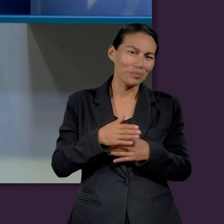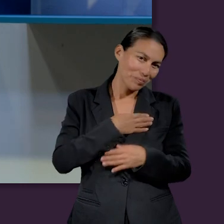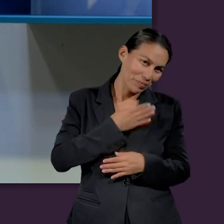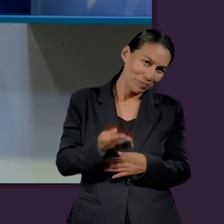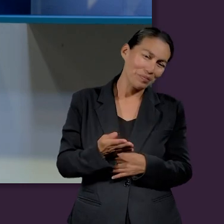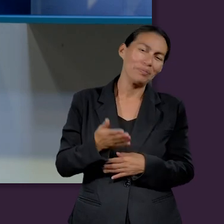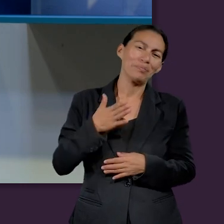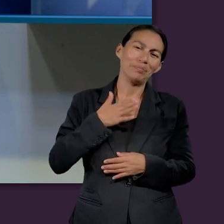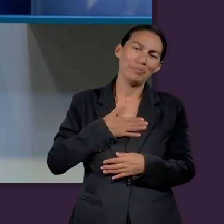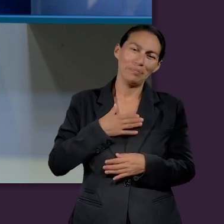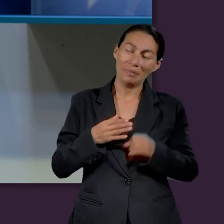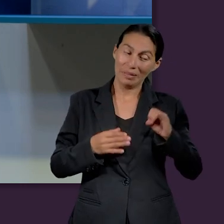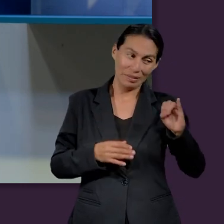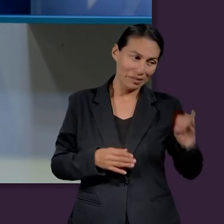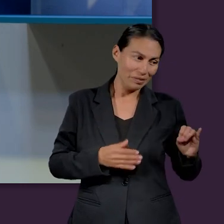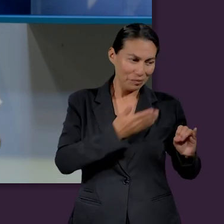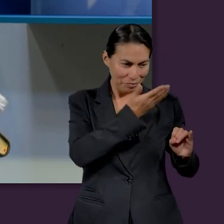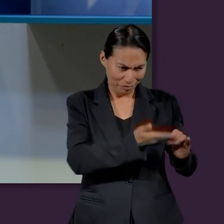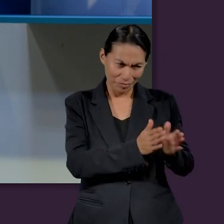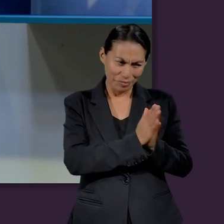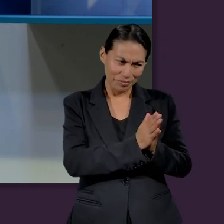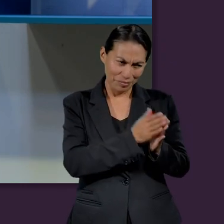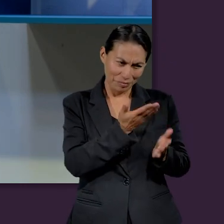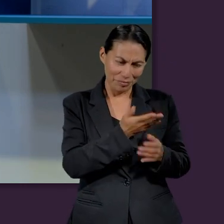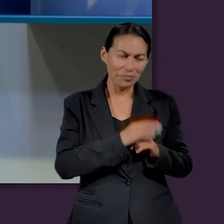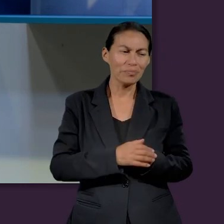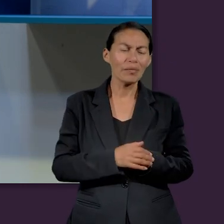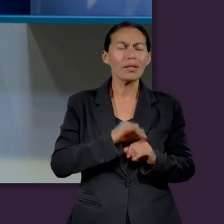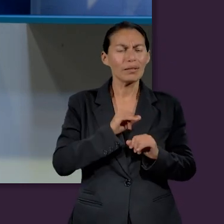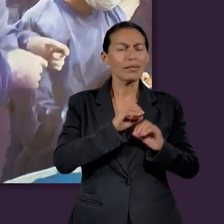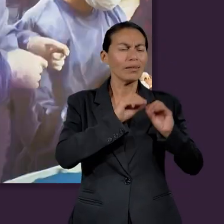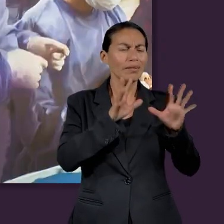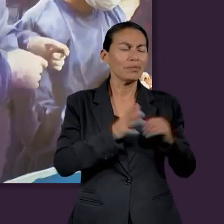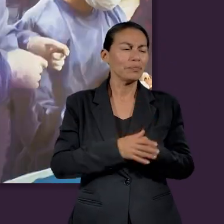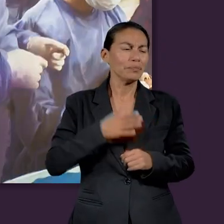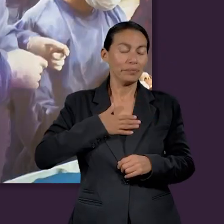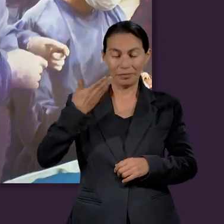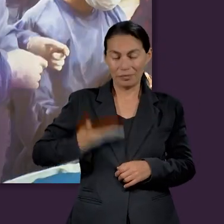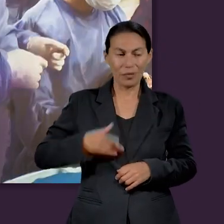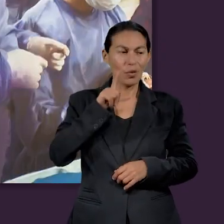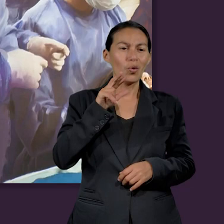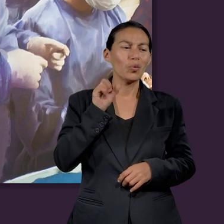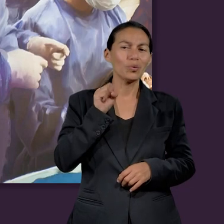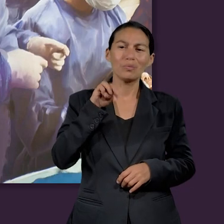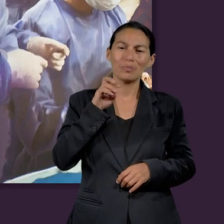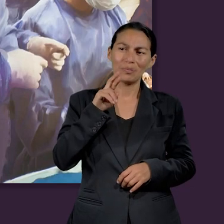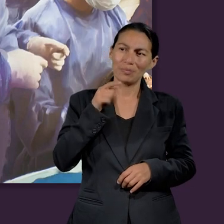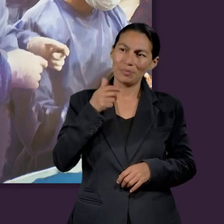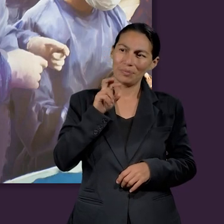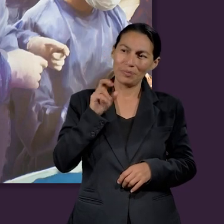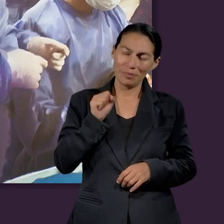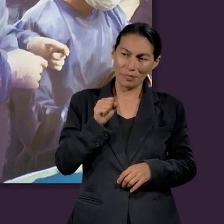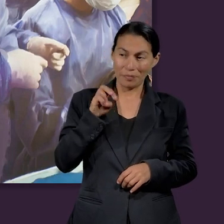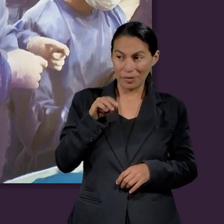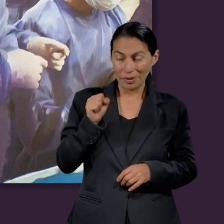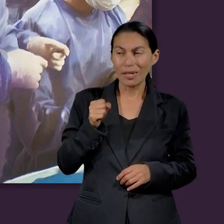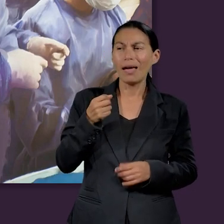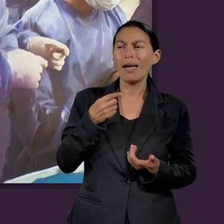empezamos de mi lado izquierdo. Por favor, ¿quieres presentarte? Claro que sí, pastor. Mi nombre es Luz Margarita Mesa López.